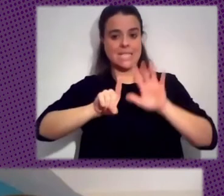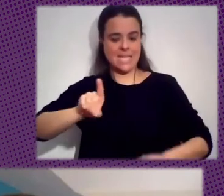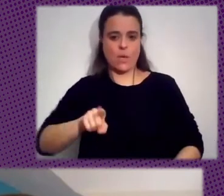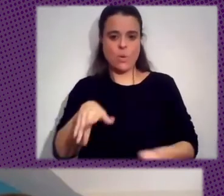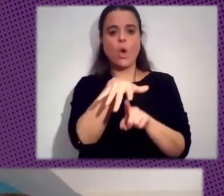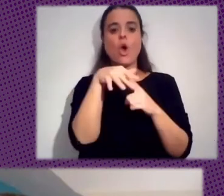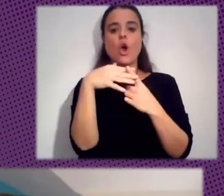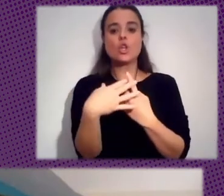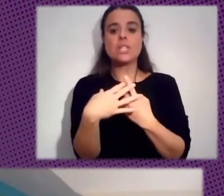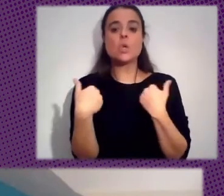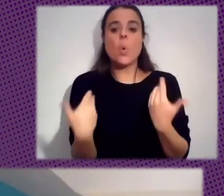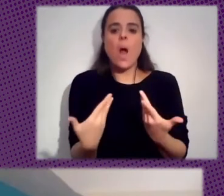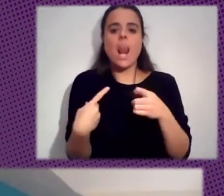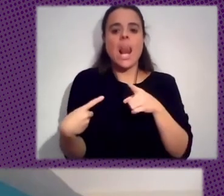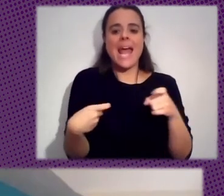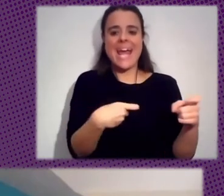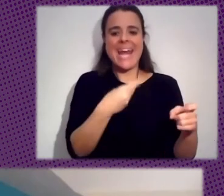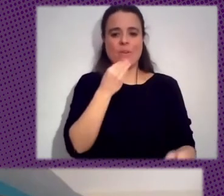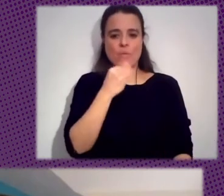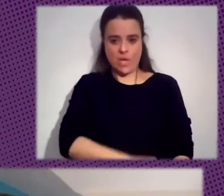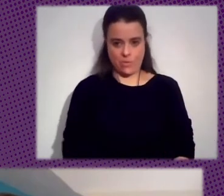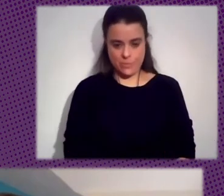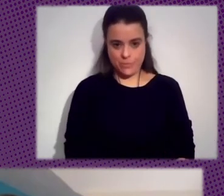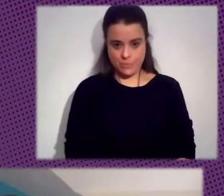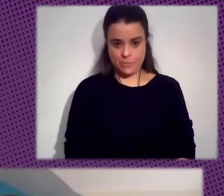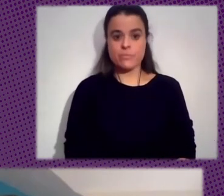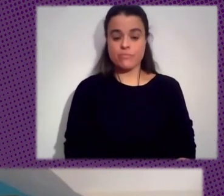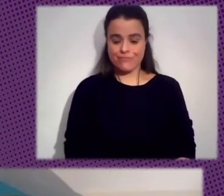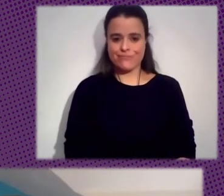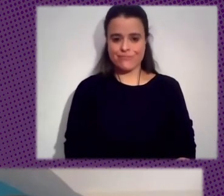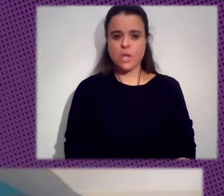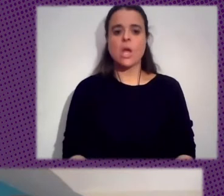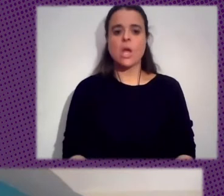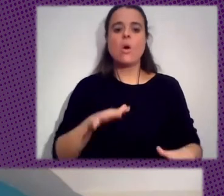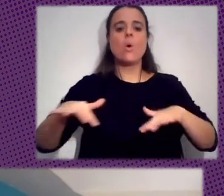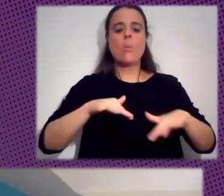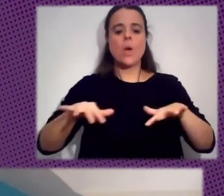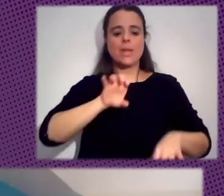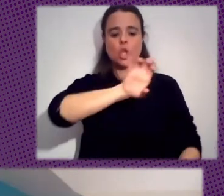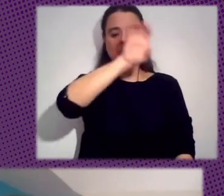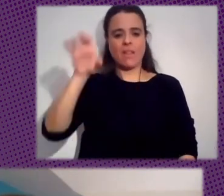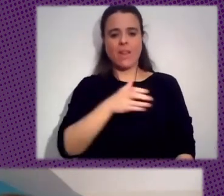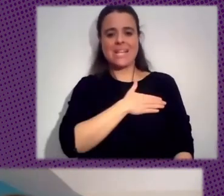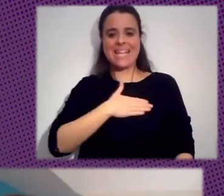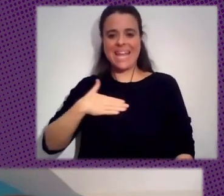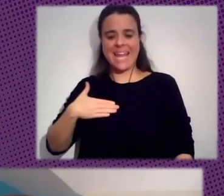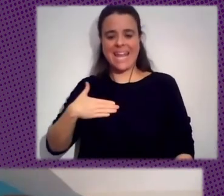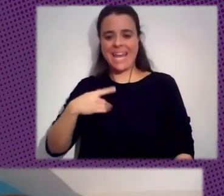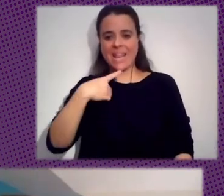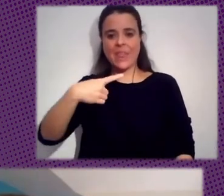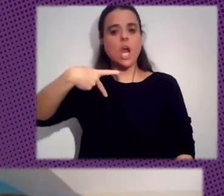Fría Claro El Movimiento No Alineado Era Un Movimiento De Naciones Que Querían Decir No Al